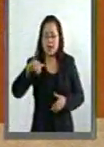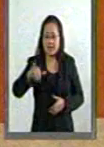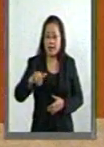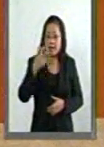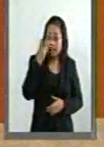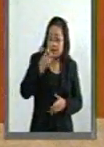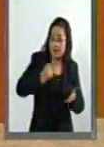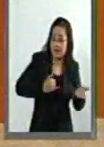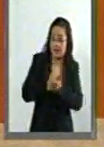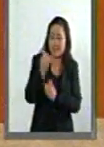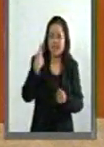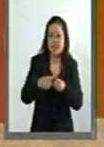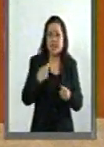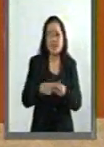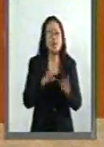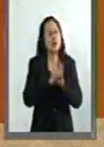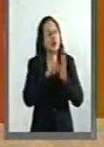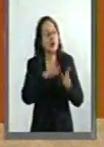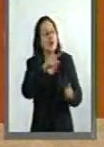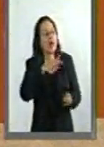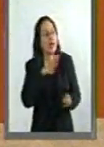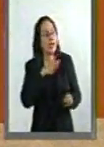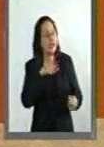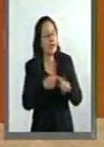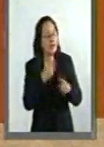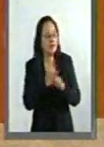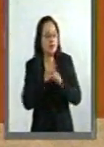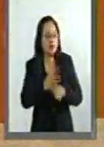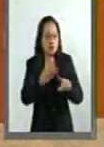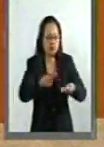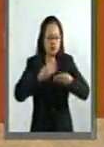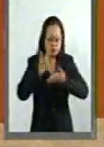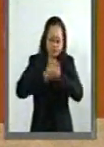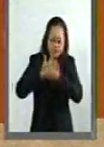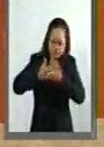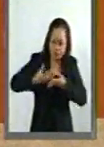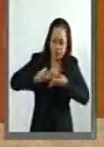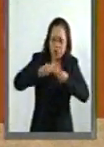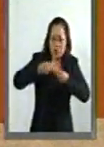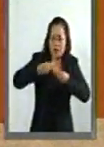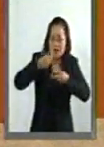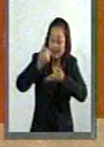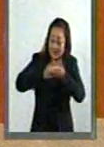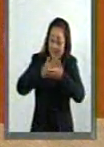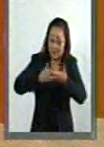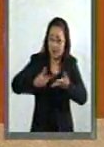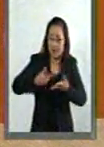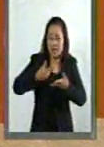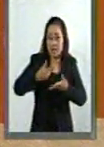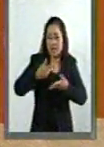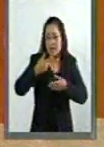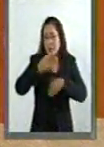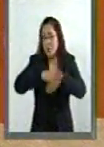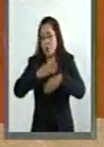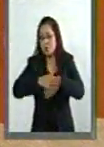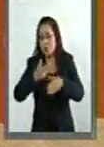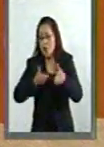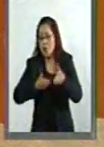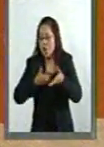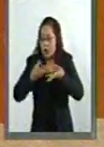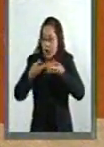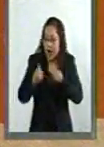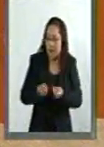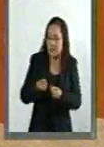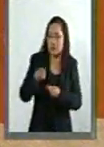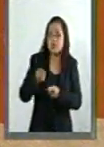que definir quién, por ejemplo, genera los números, las estadísticas que respaldan cuál es la inflación en el país. De la inflación depende la